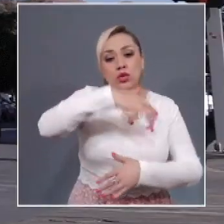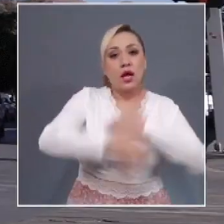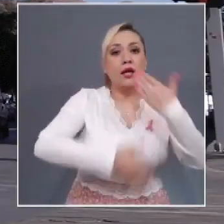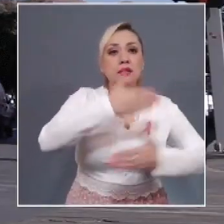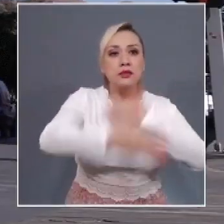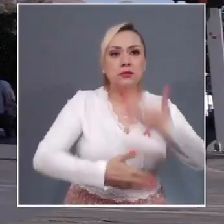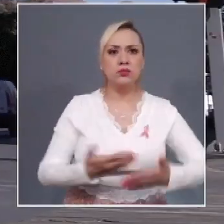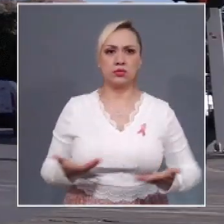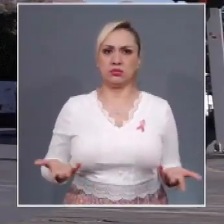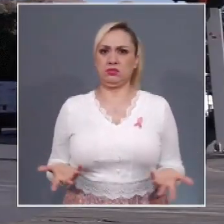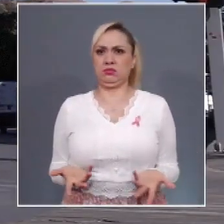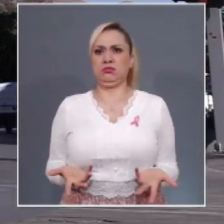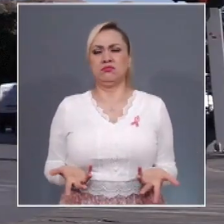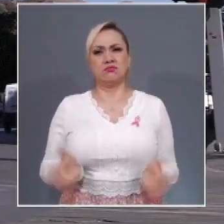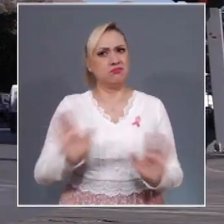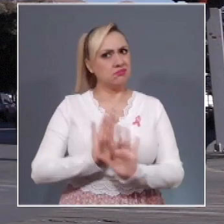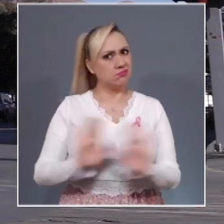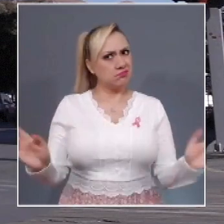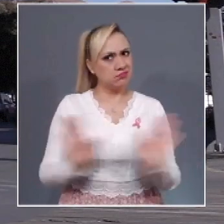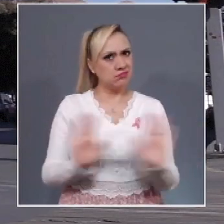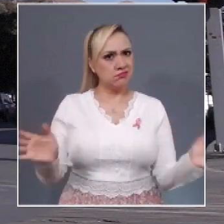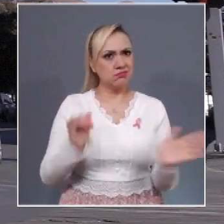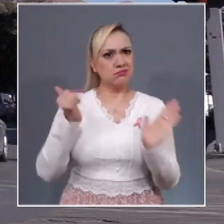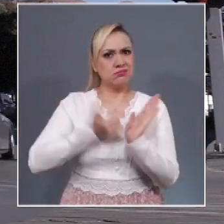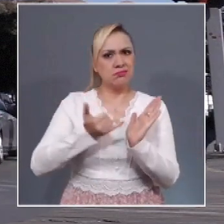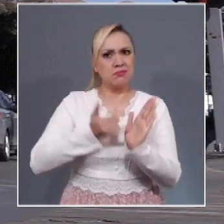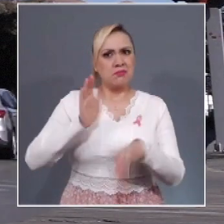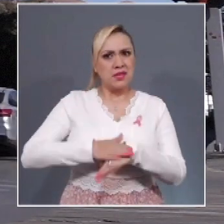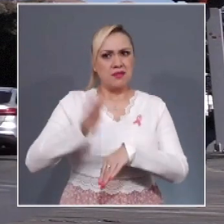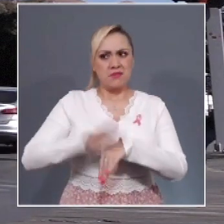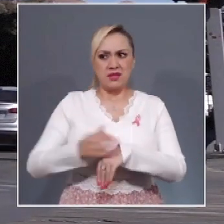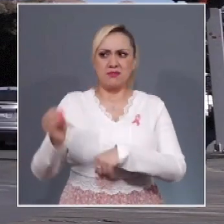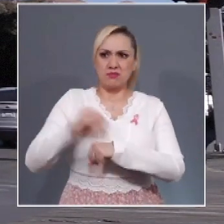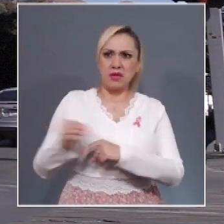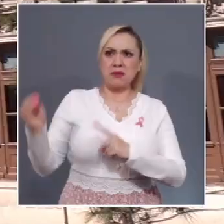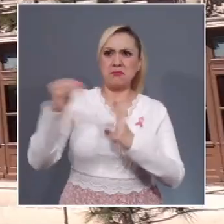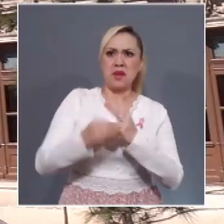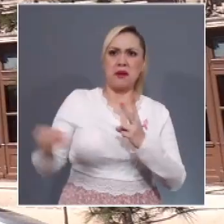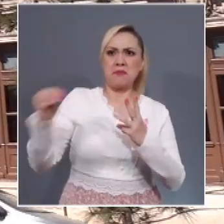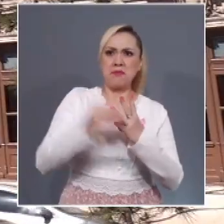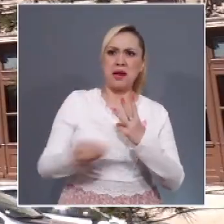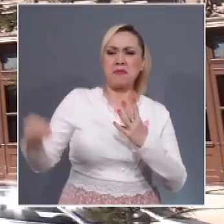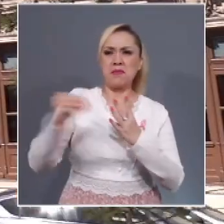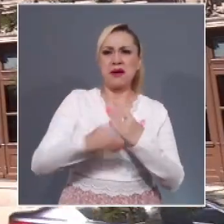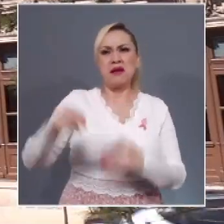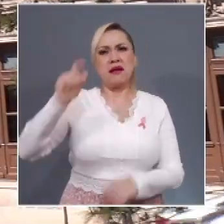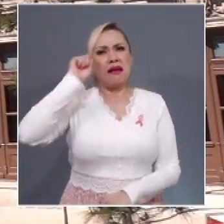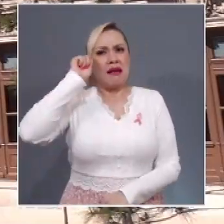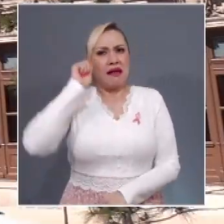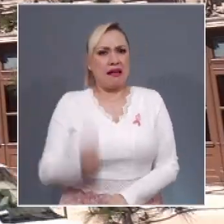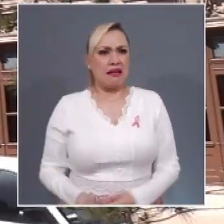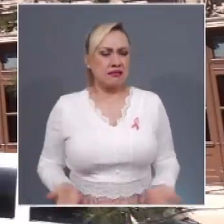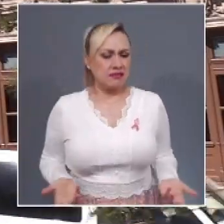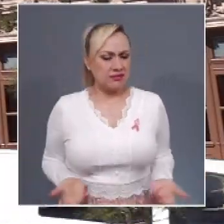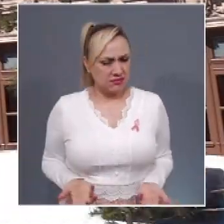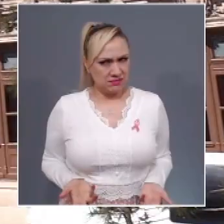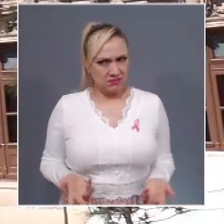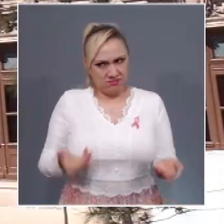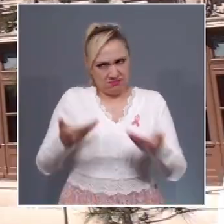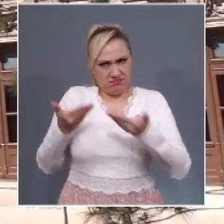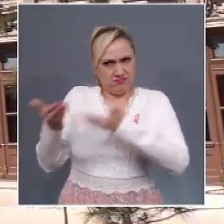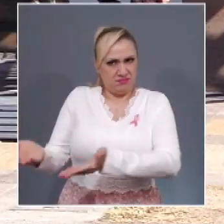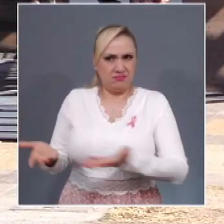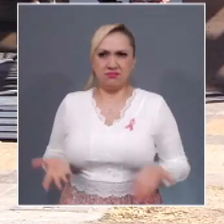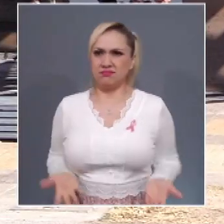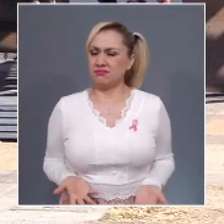al no guardar una relación razonable con el costo de los materiales para la prestación del servicio, ni con el costo que